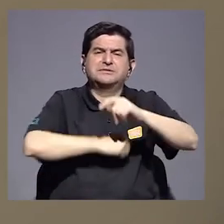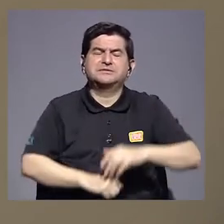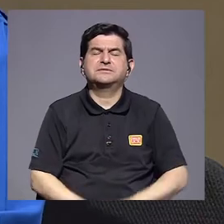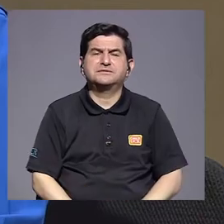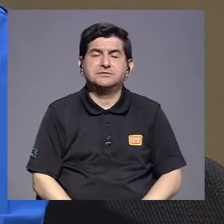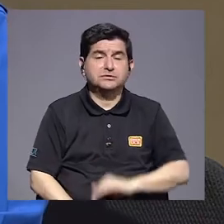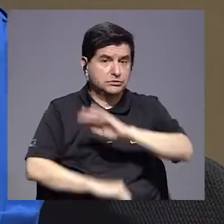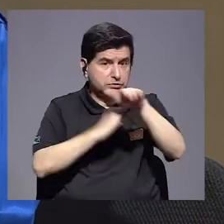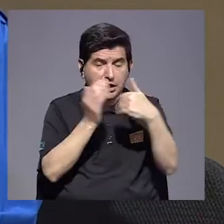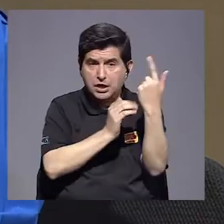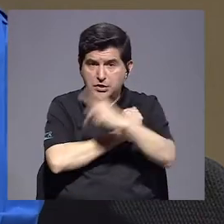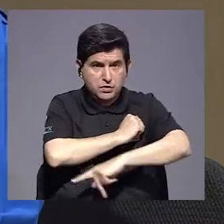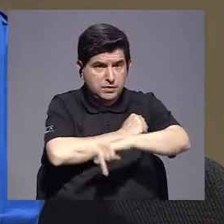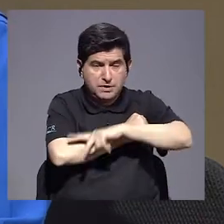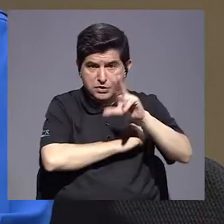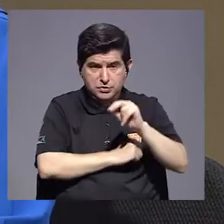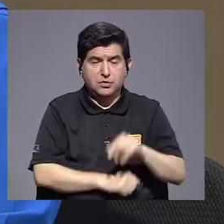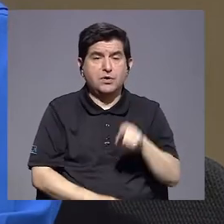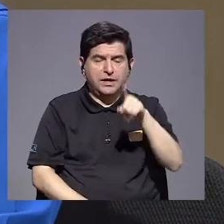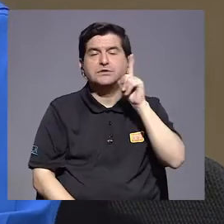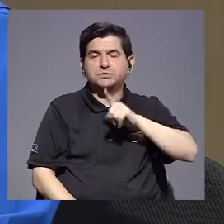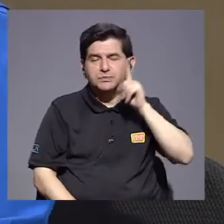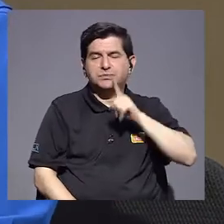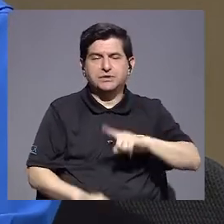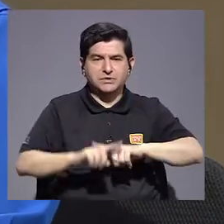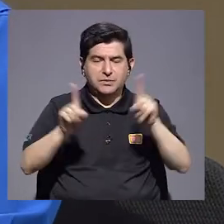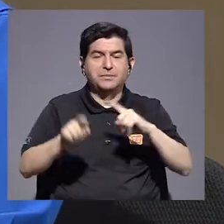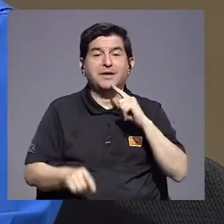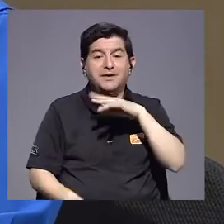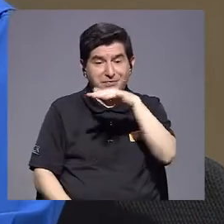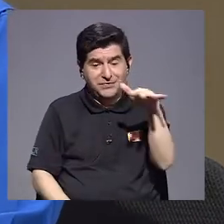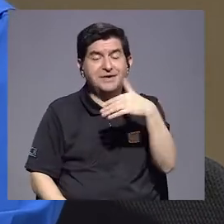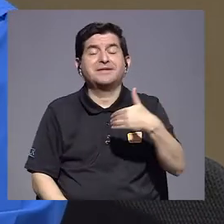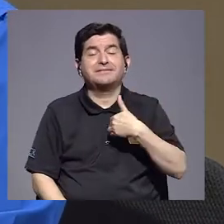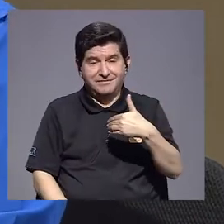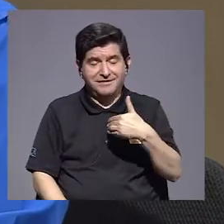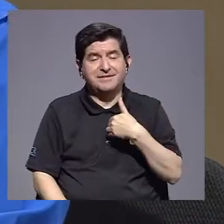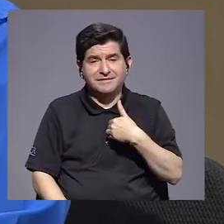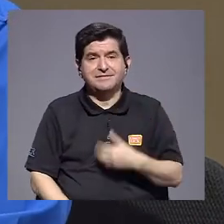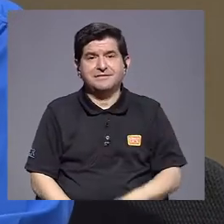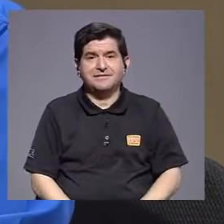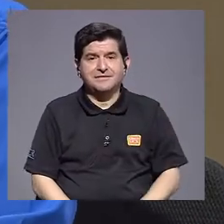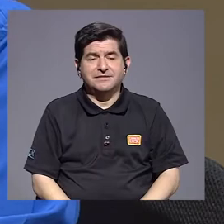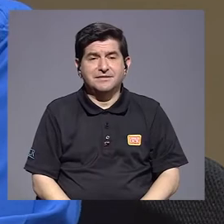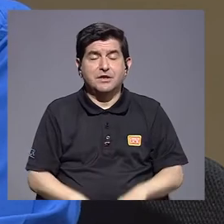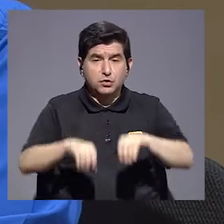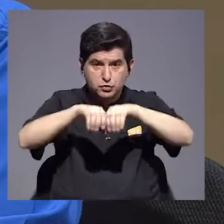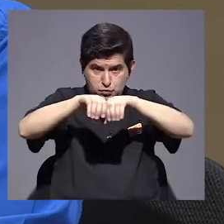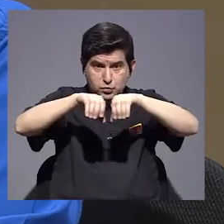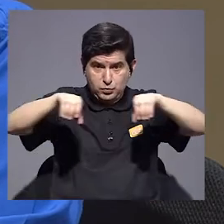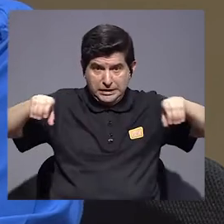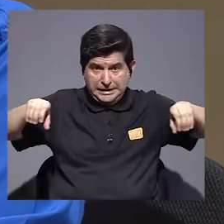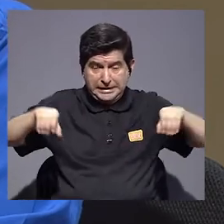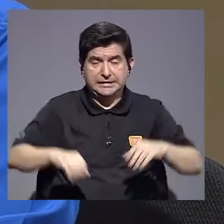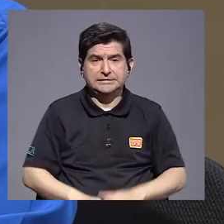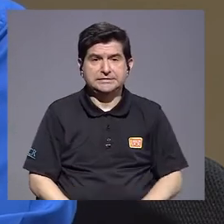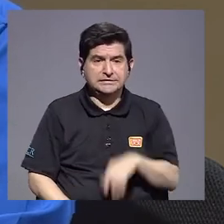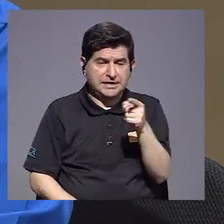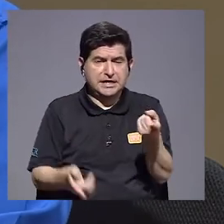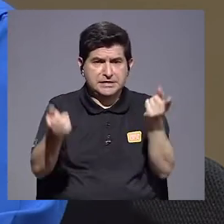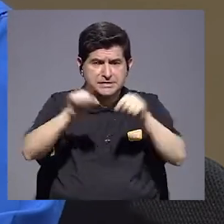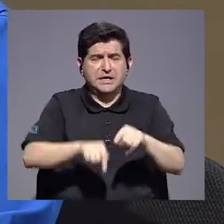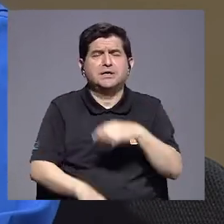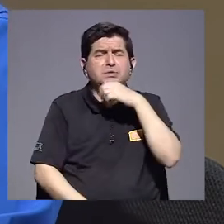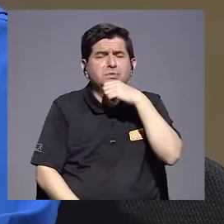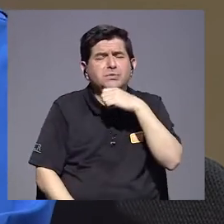A ver, no en todo el país. O sea, eso sí es un mito. Pero sí es una realidad que también tenemos acueductos y tuberías que